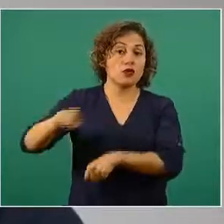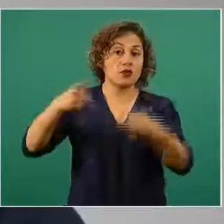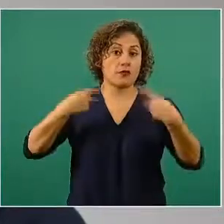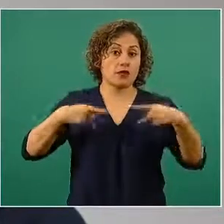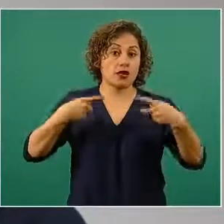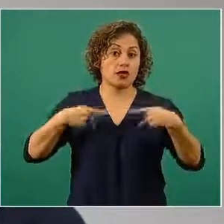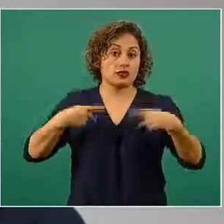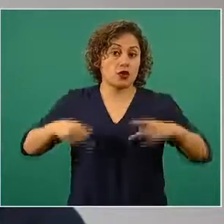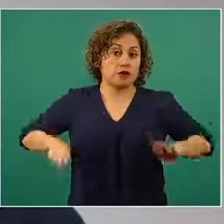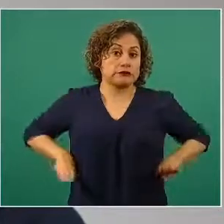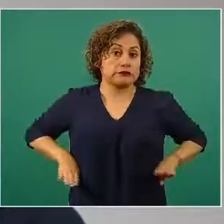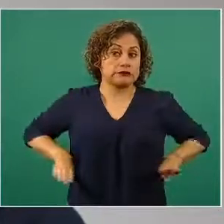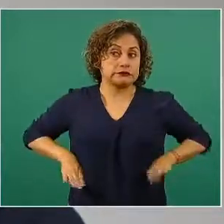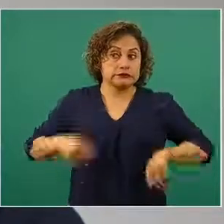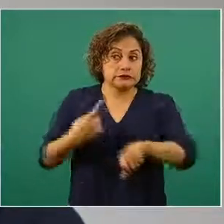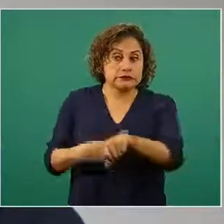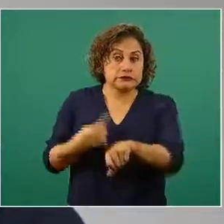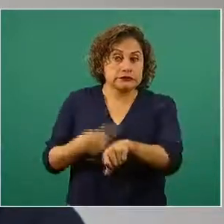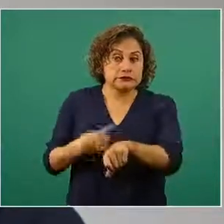mismos de generar enfermedad grave.